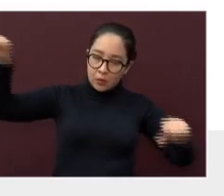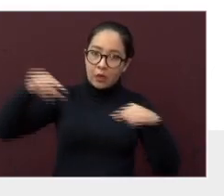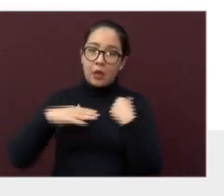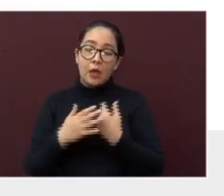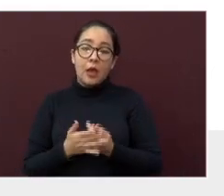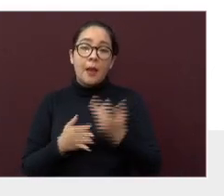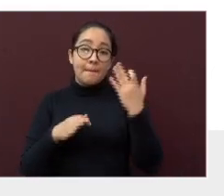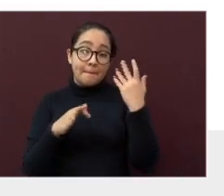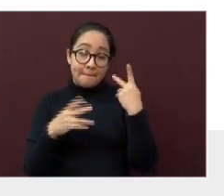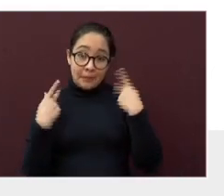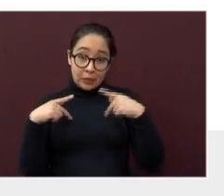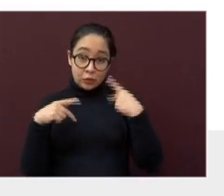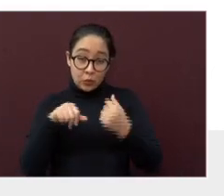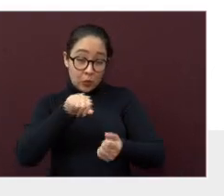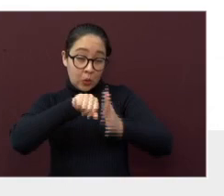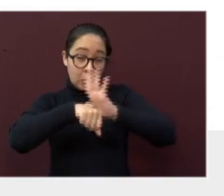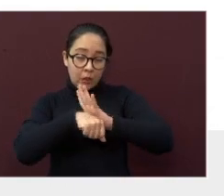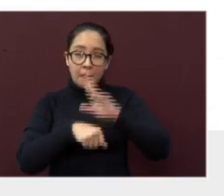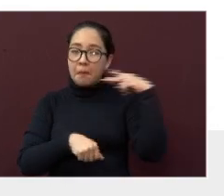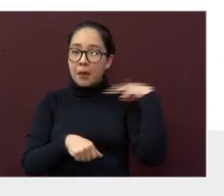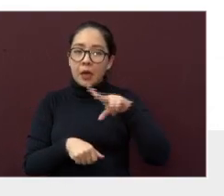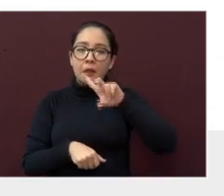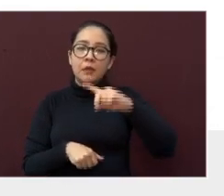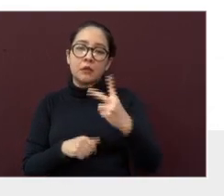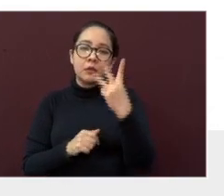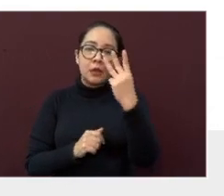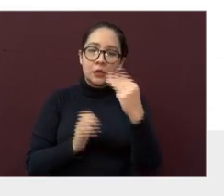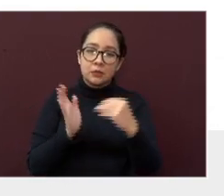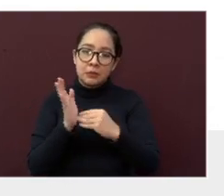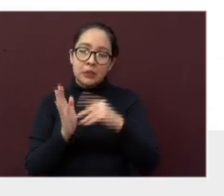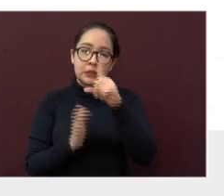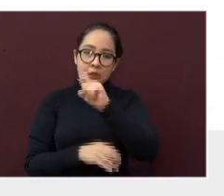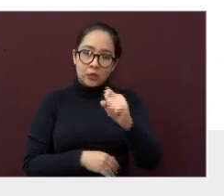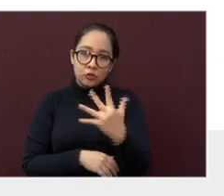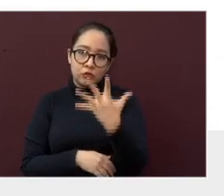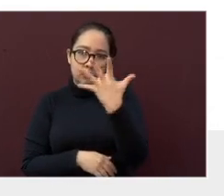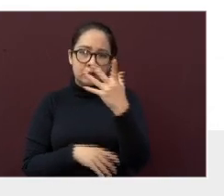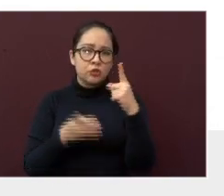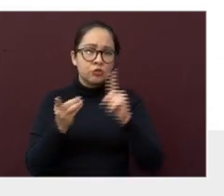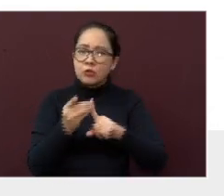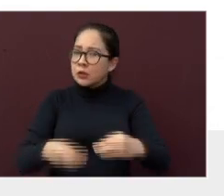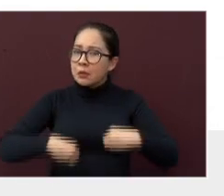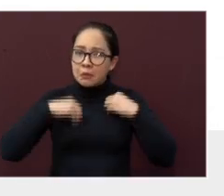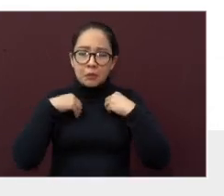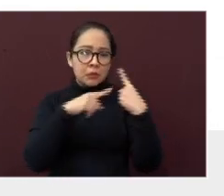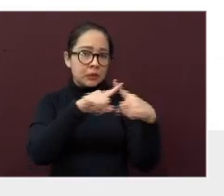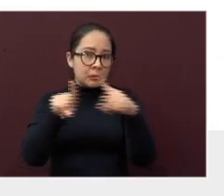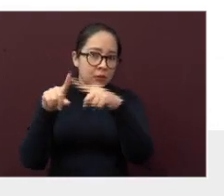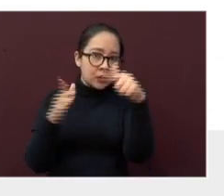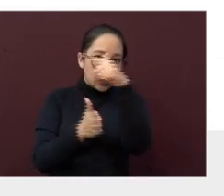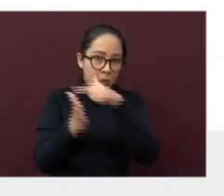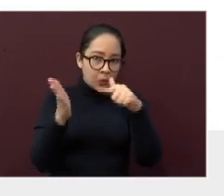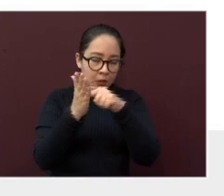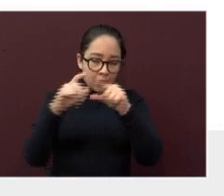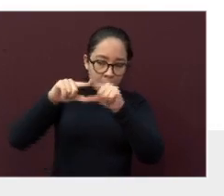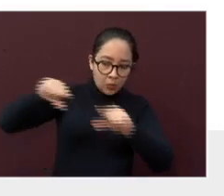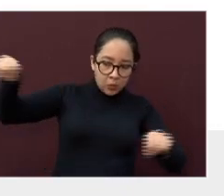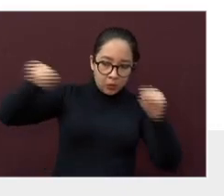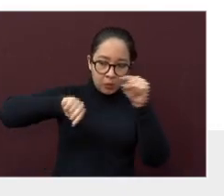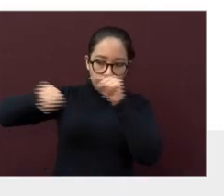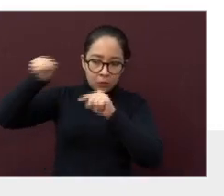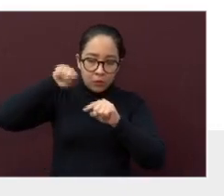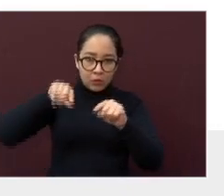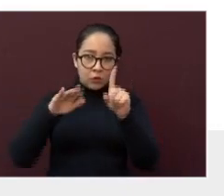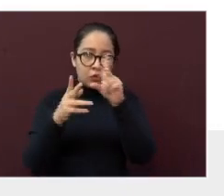-19 ascienden a 33,105. Corresponden a diferentes localidades de 204